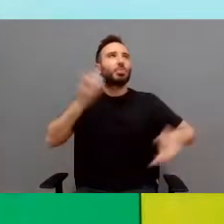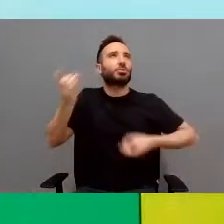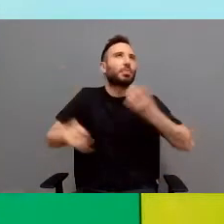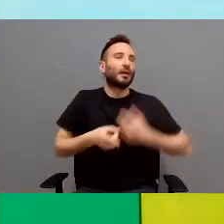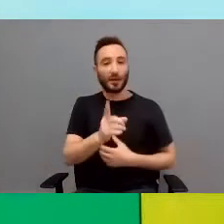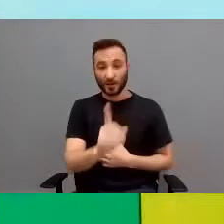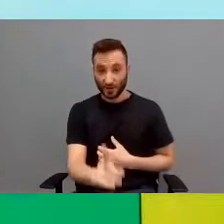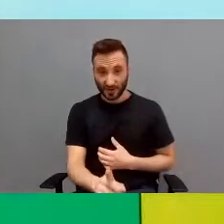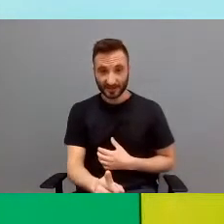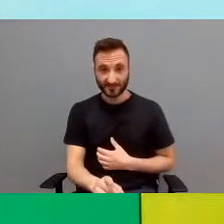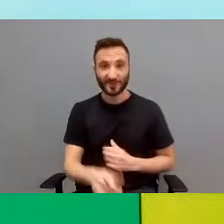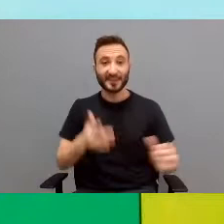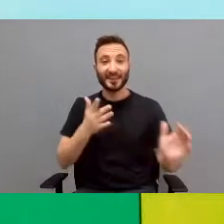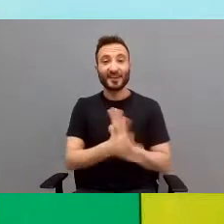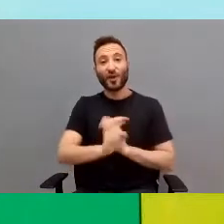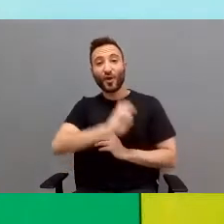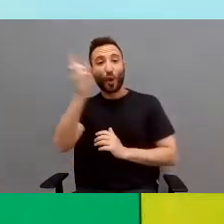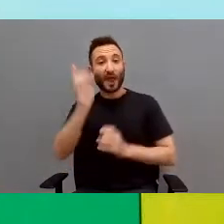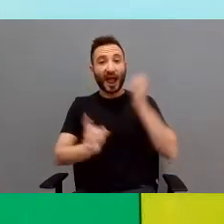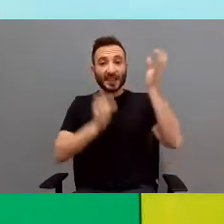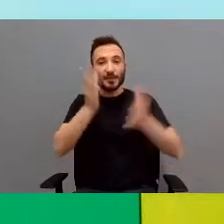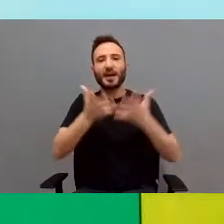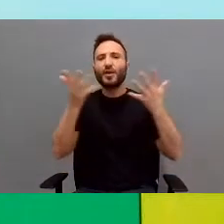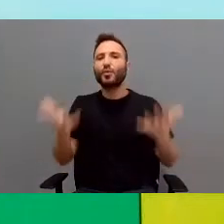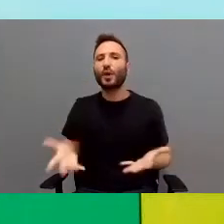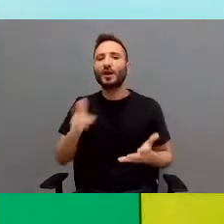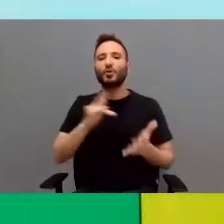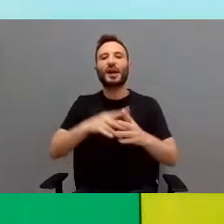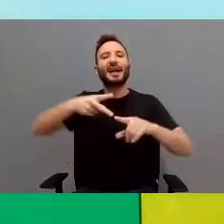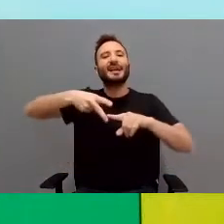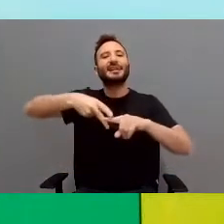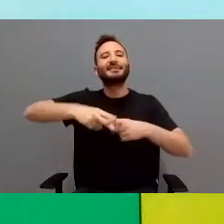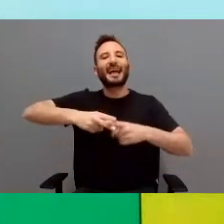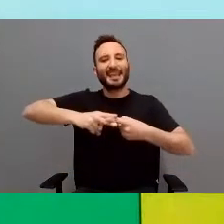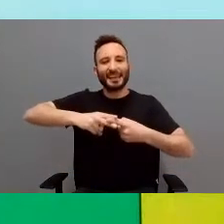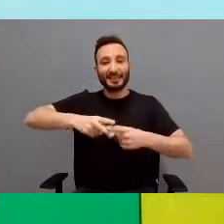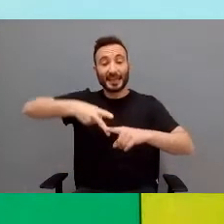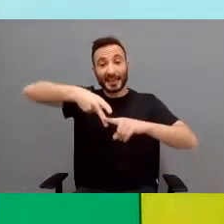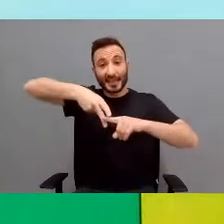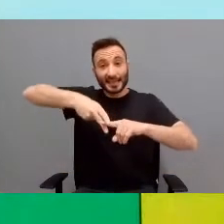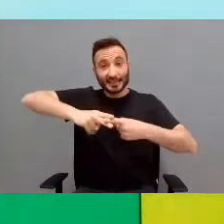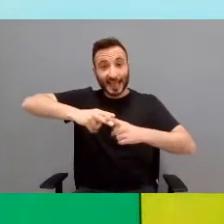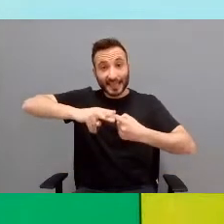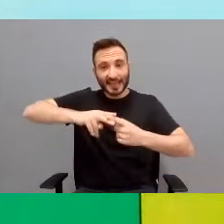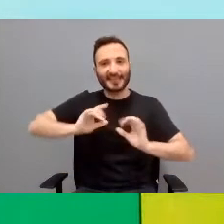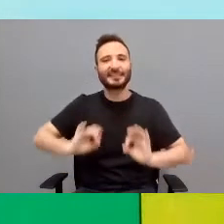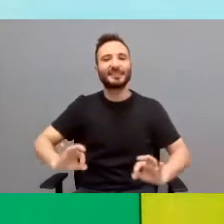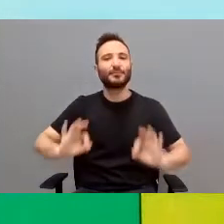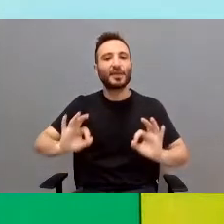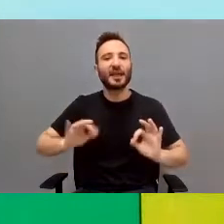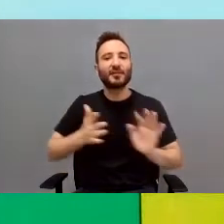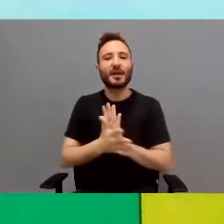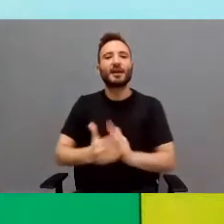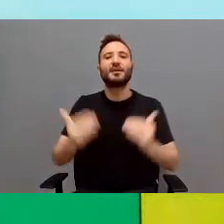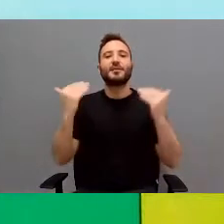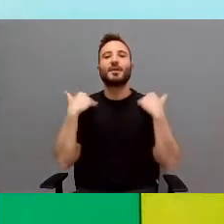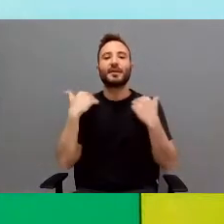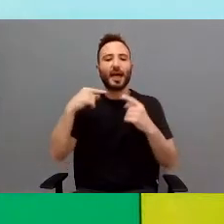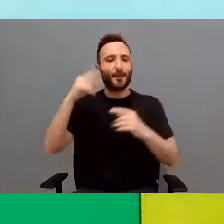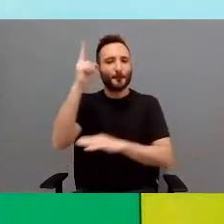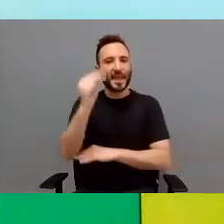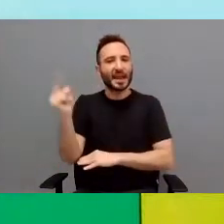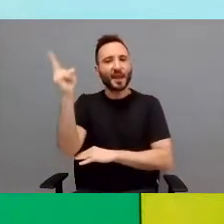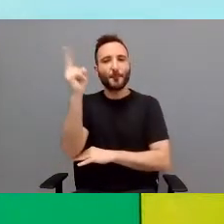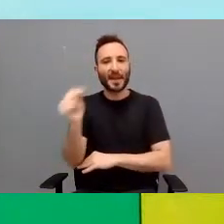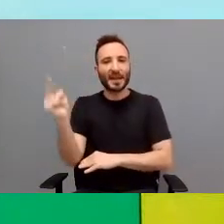toman todo muy en serio. Pues otra actividad son lo que llamamos los talleres. Los talleres son, los realizamos todos